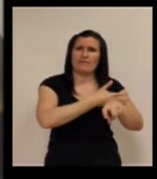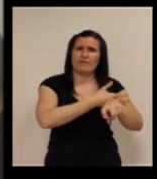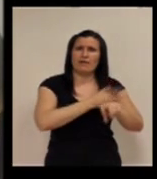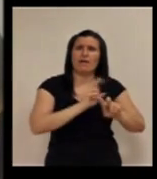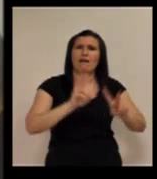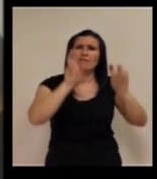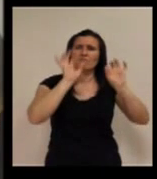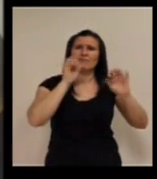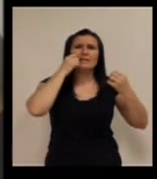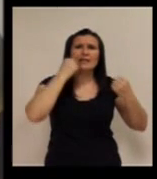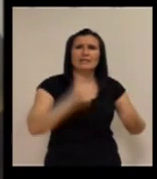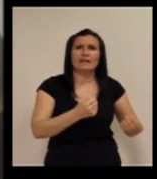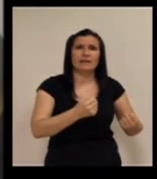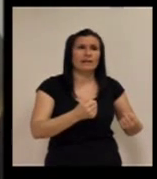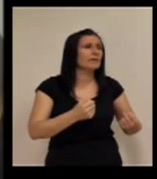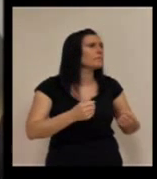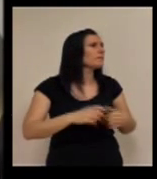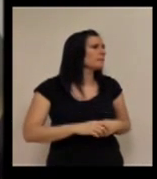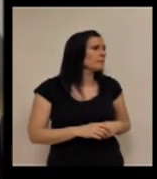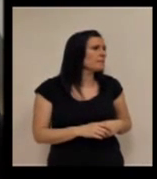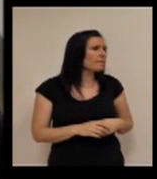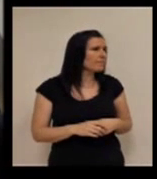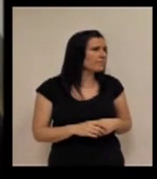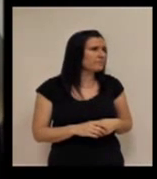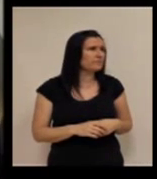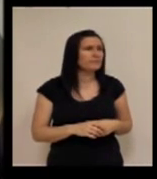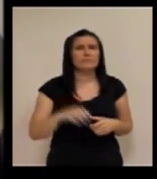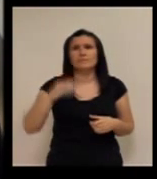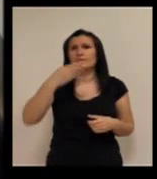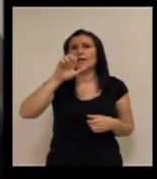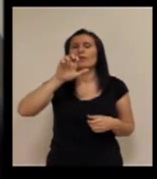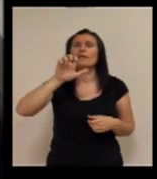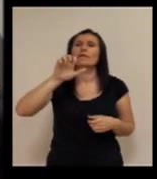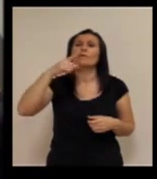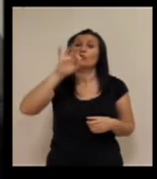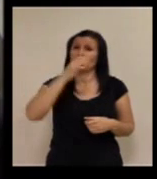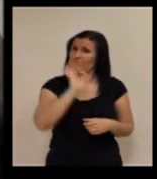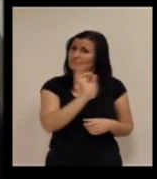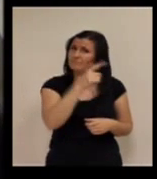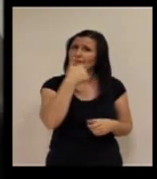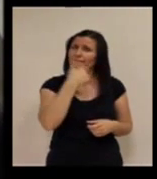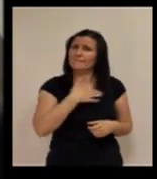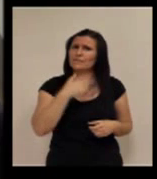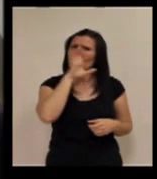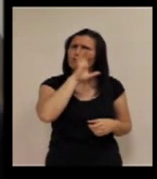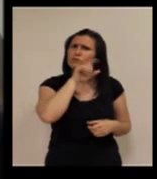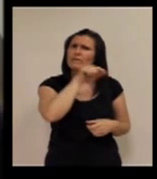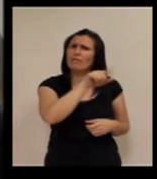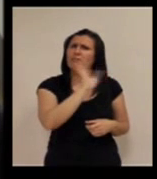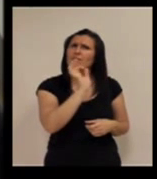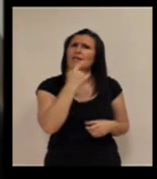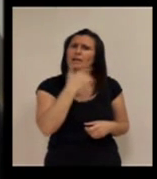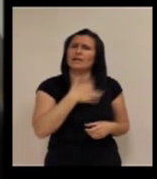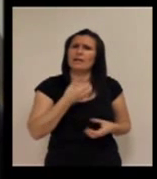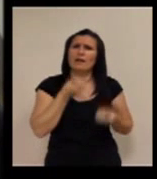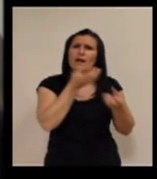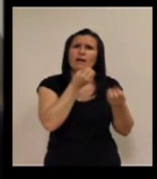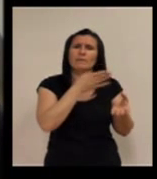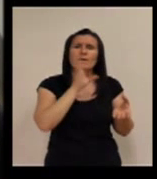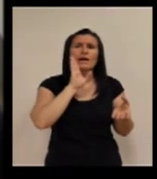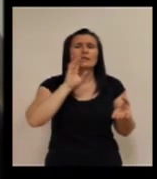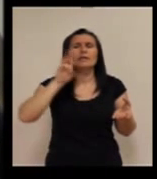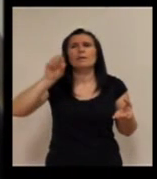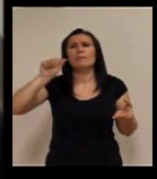sanitaria. Lo quería contar como curiosidad. ¿Puede por ahí, no? Lo quería contar como curiosidad, sí, porque comentaba